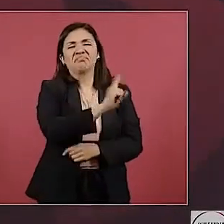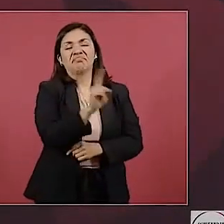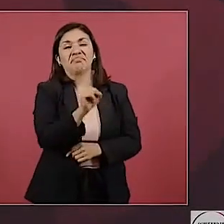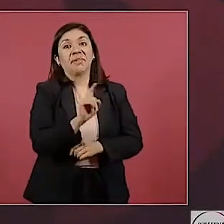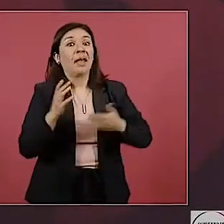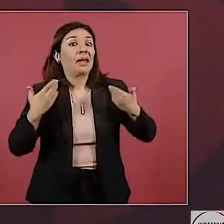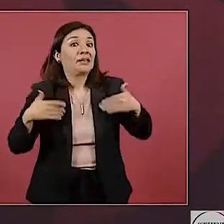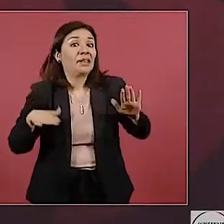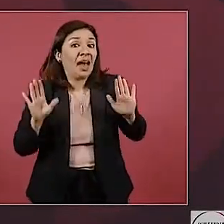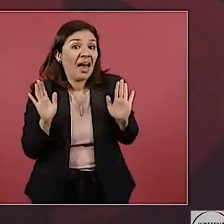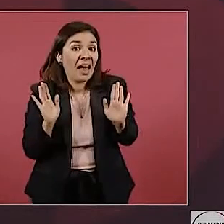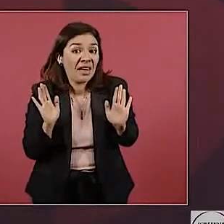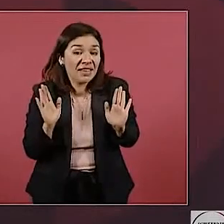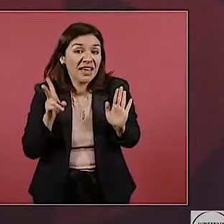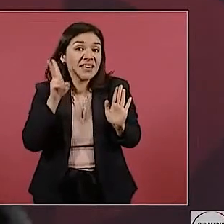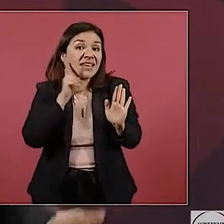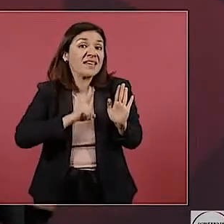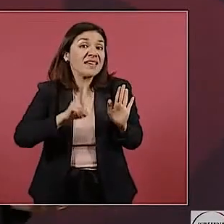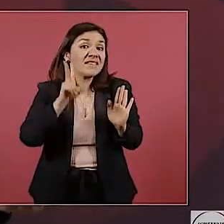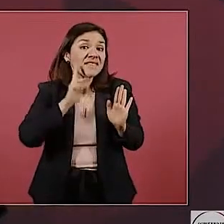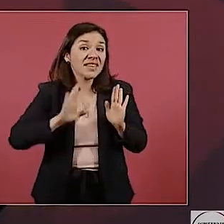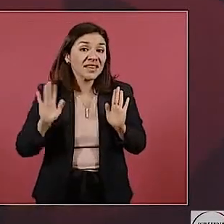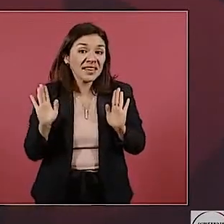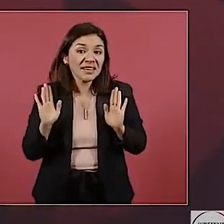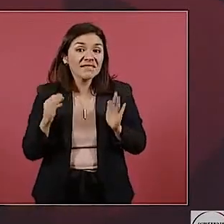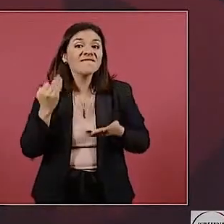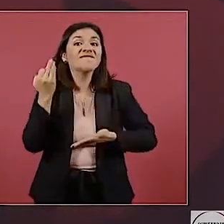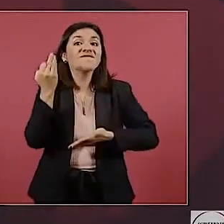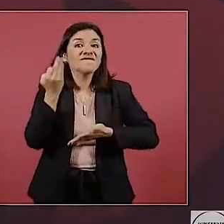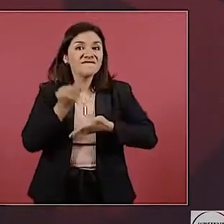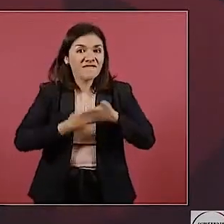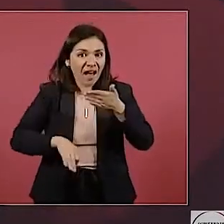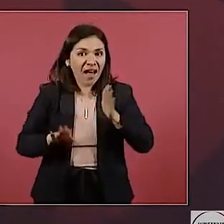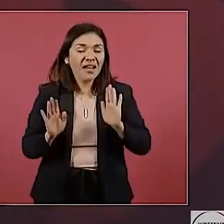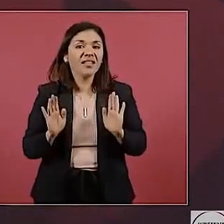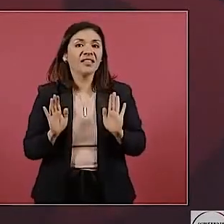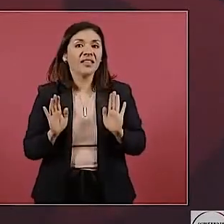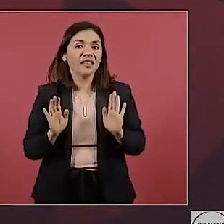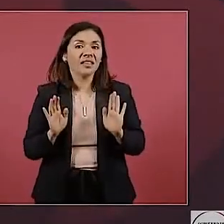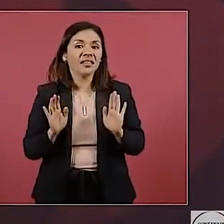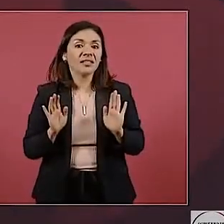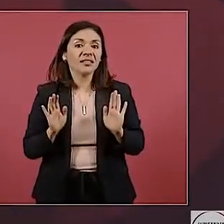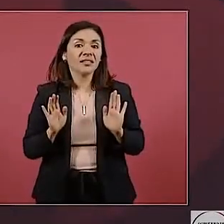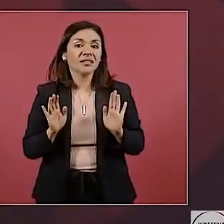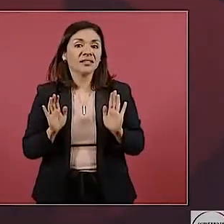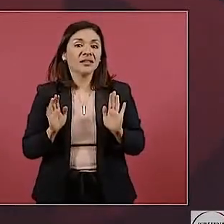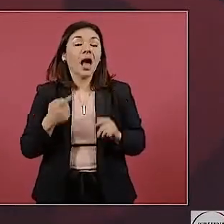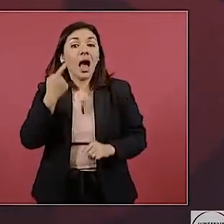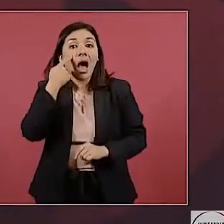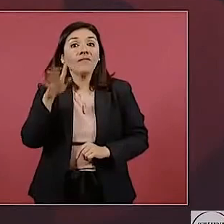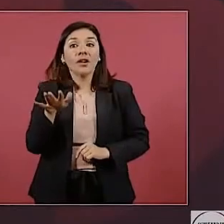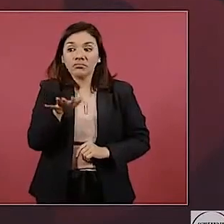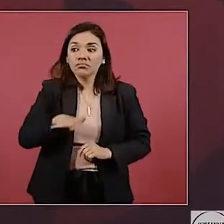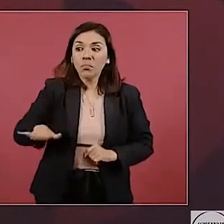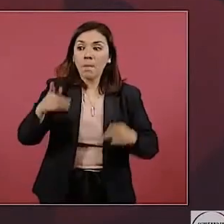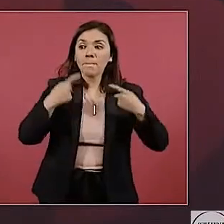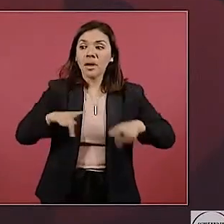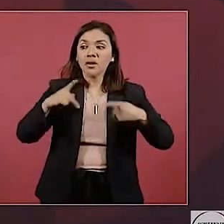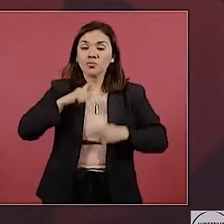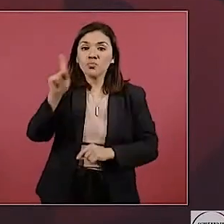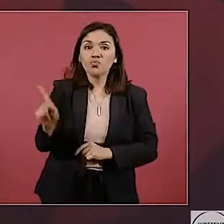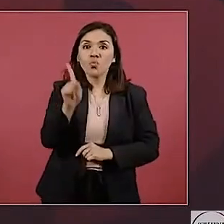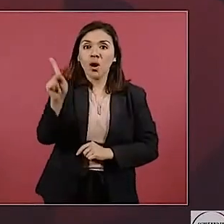porque todavía falta que el pueblo decida